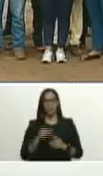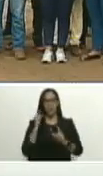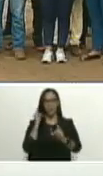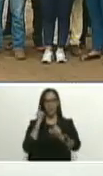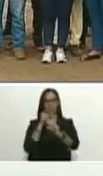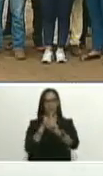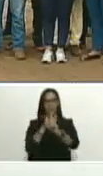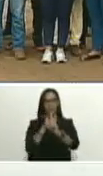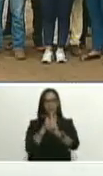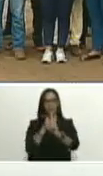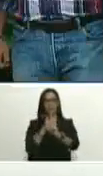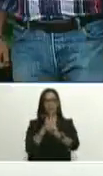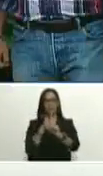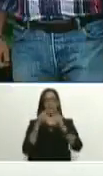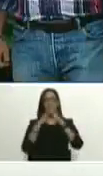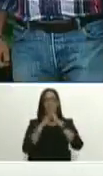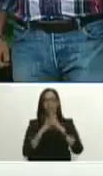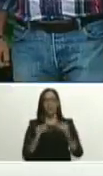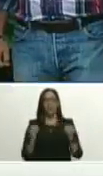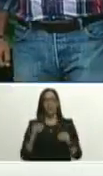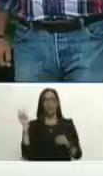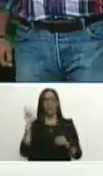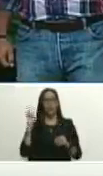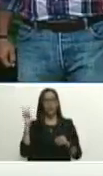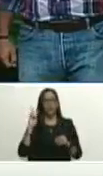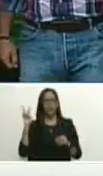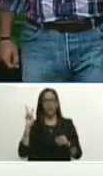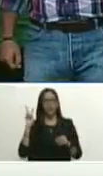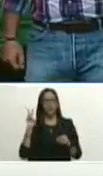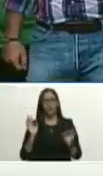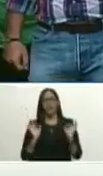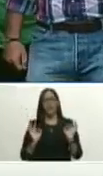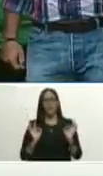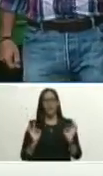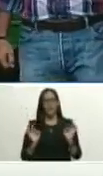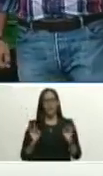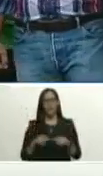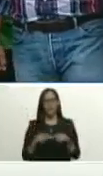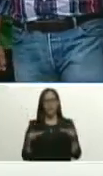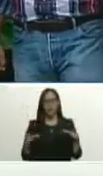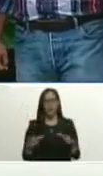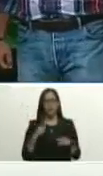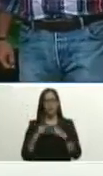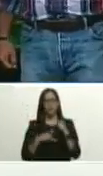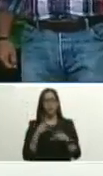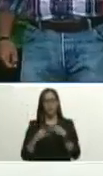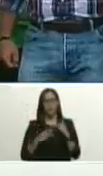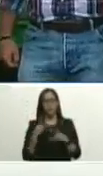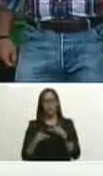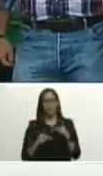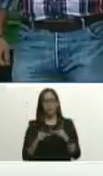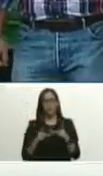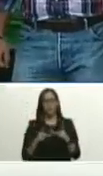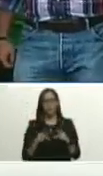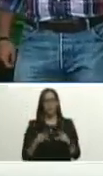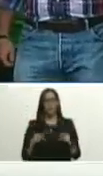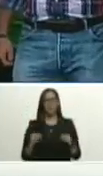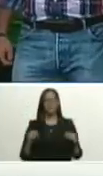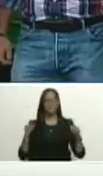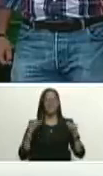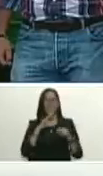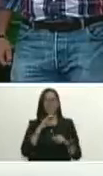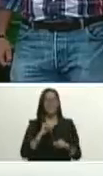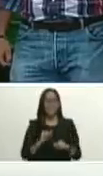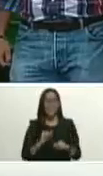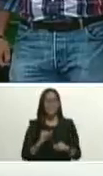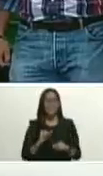de todos los venezolanos y venezolanas sobre todo los sectores productores de que es el momento